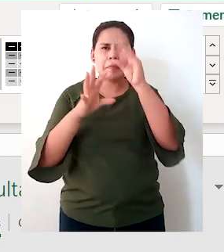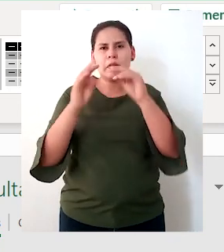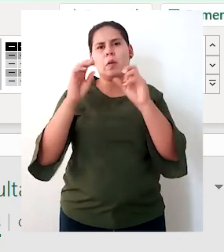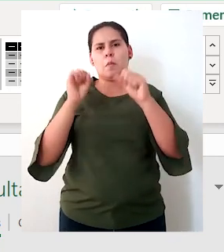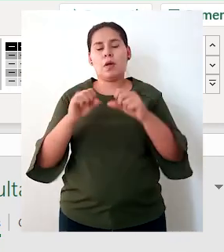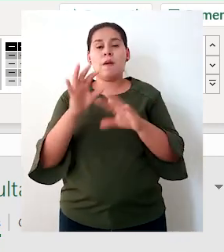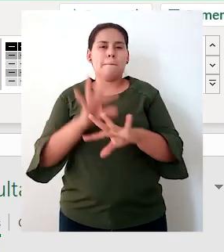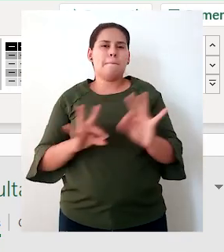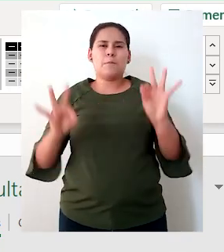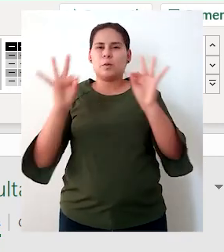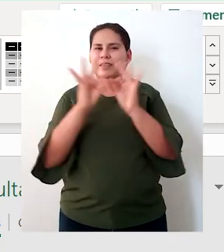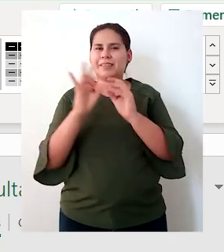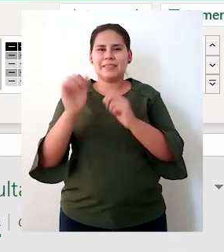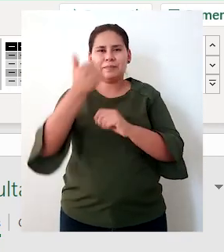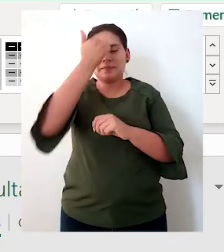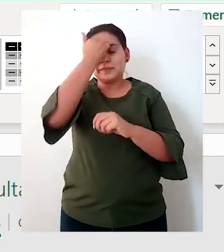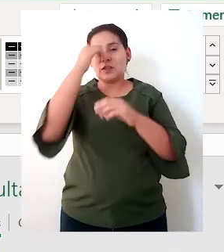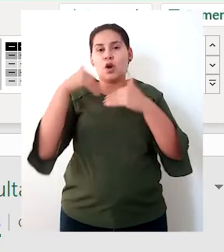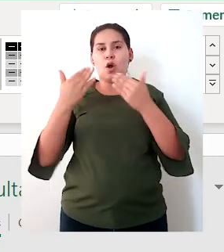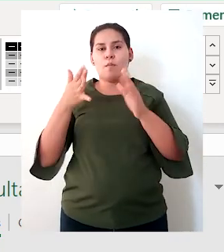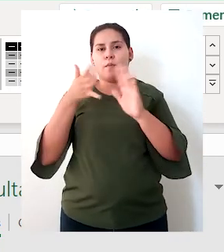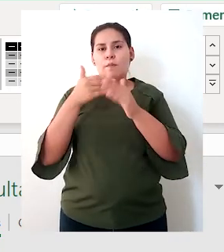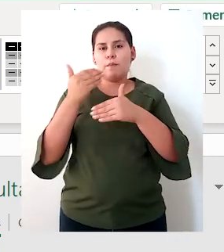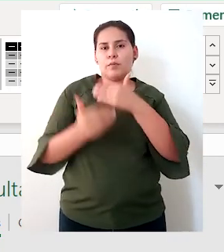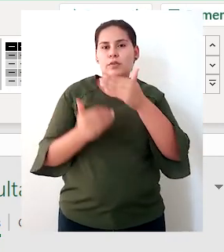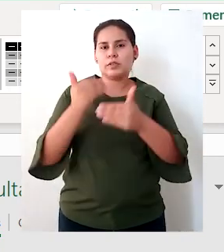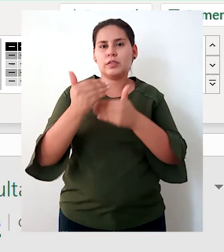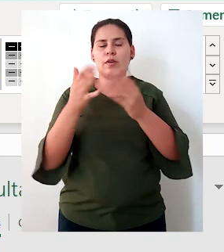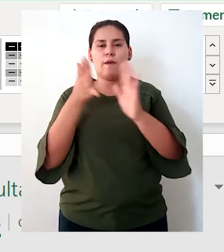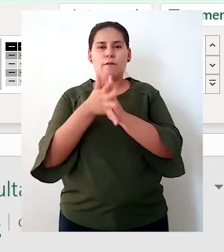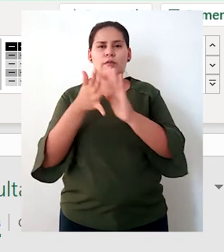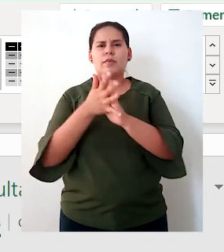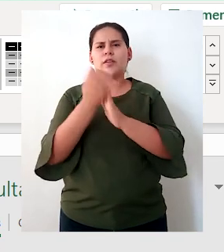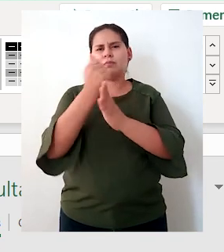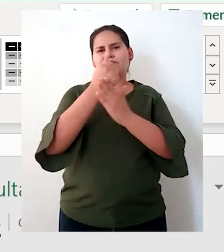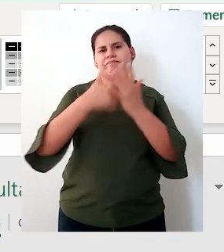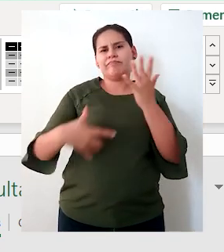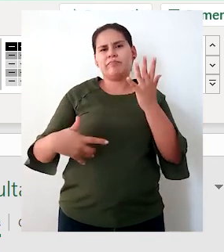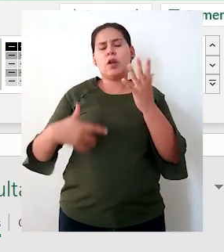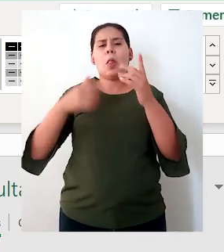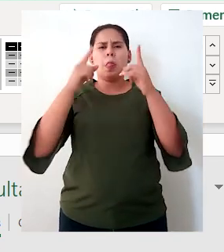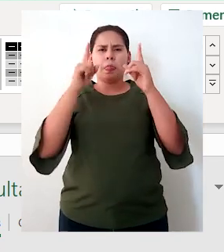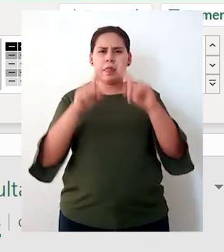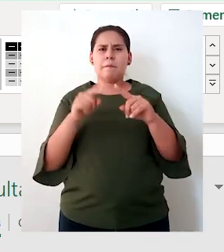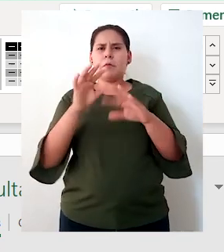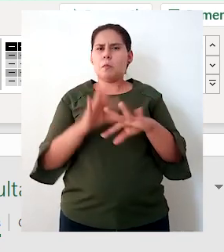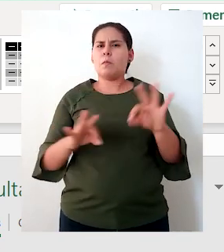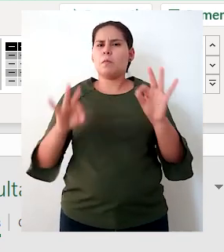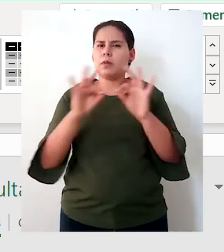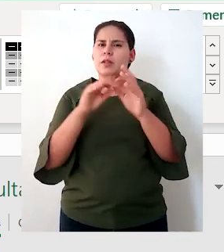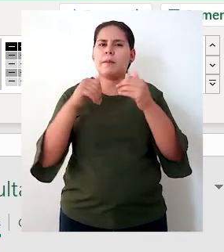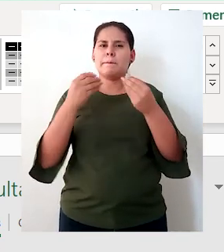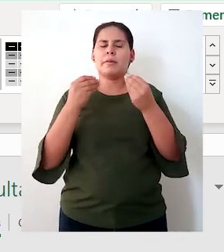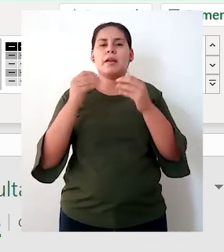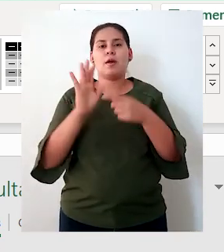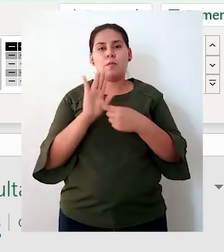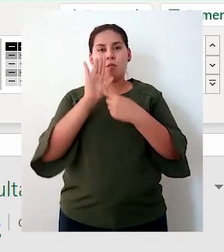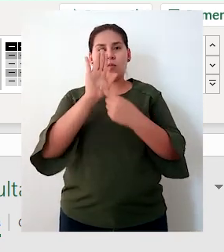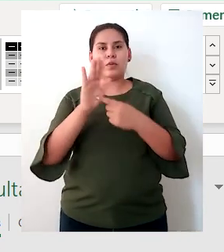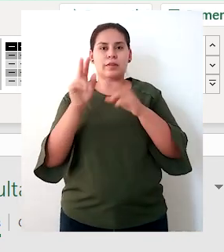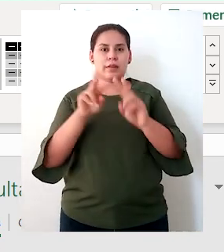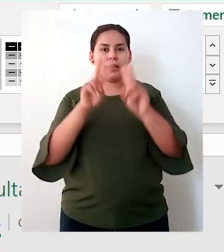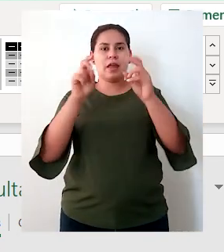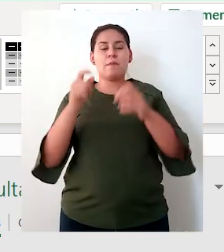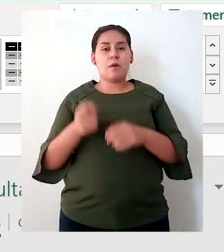en nuestros ejercicios de procesamiento, de grandes cantidades de datos y sobre todo para presentar tendencias. Nos